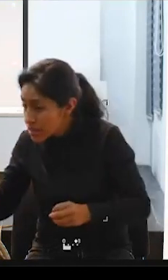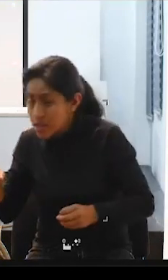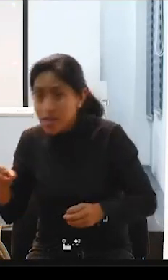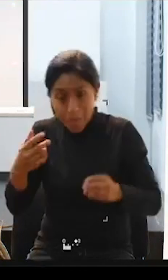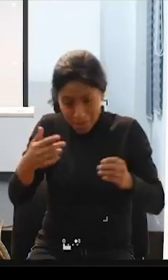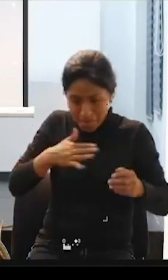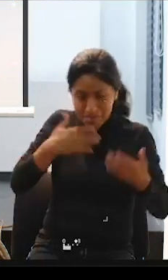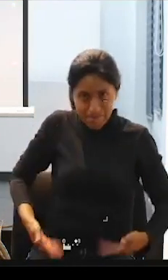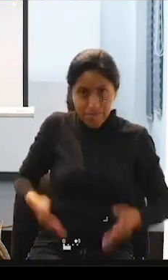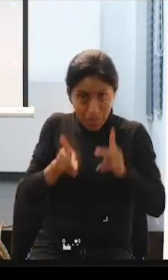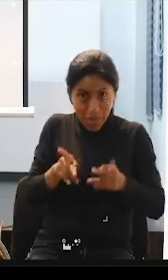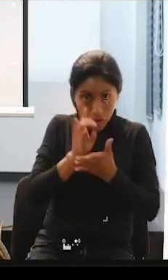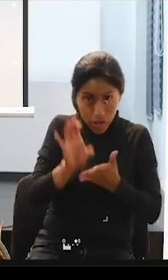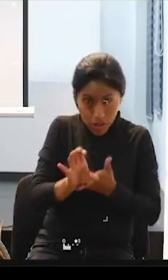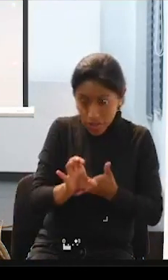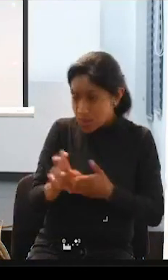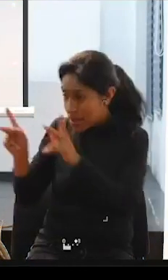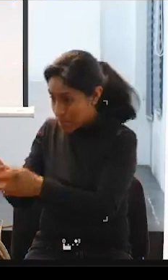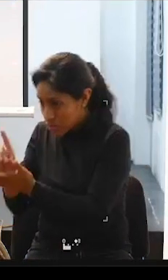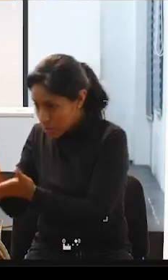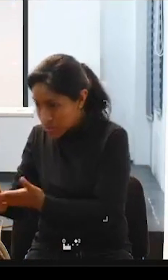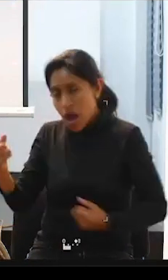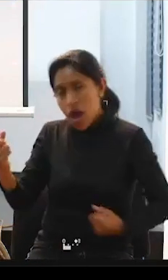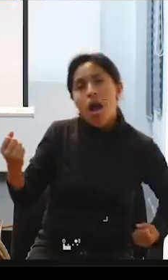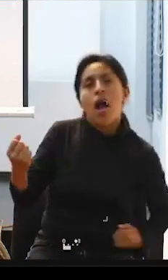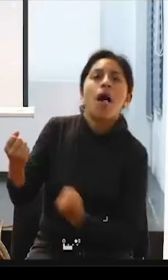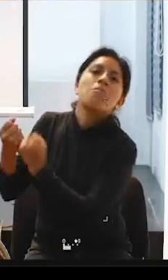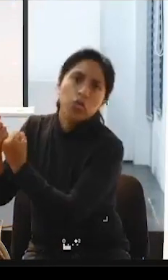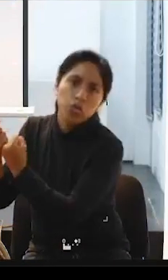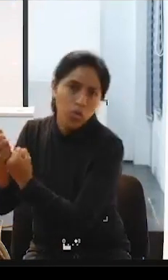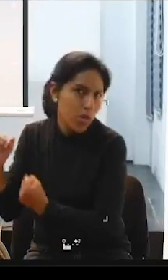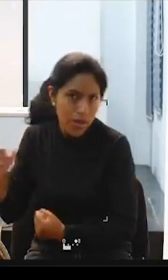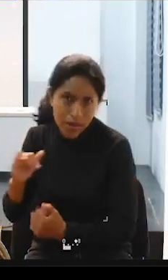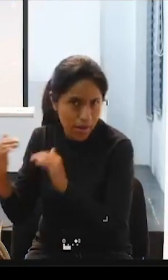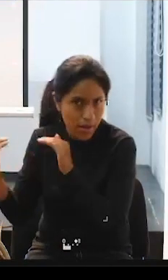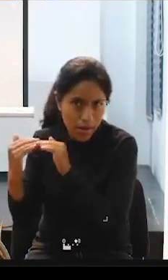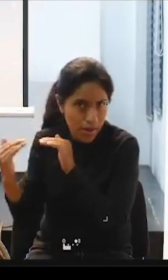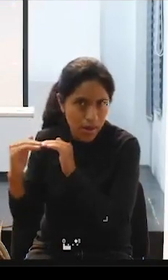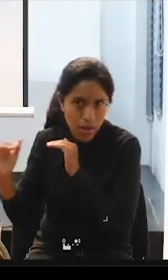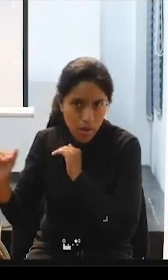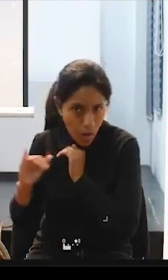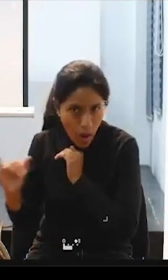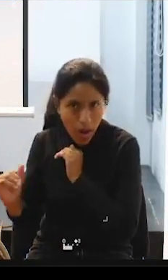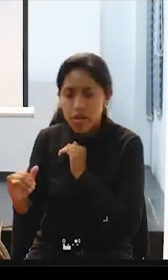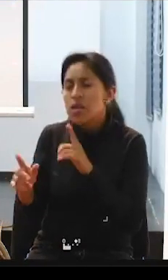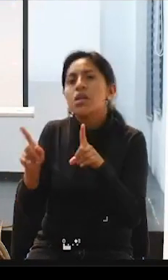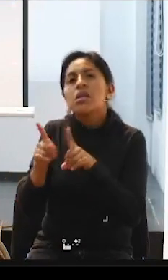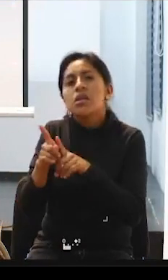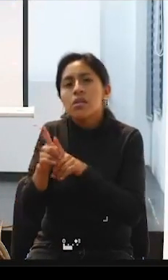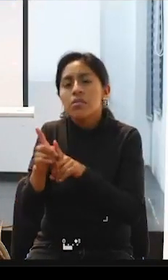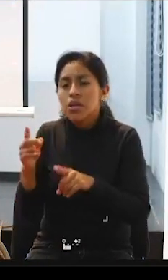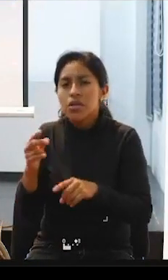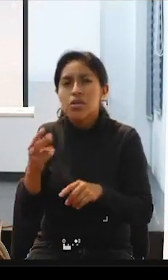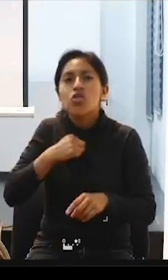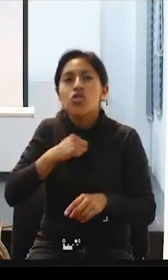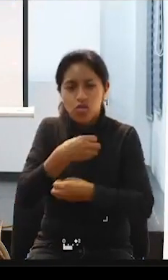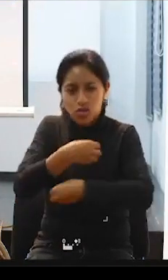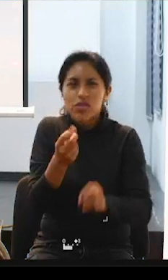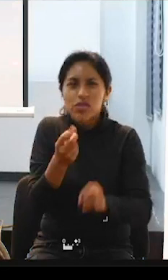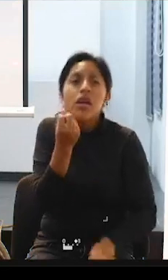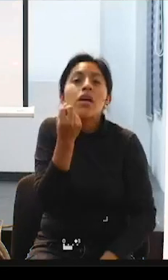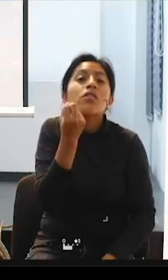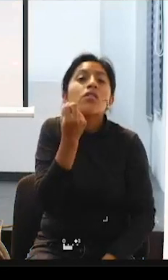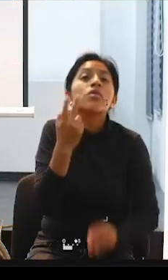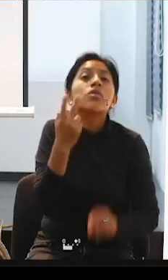En mi OBI, por ejemplo, somos 12 personas. Hablamos siempre de ser grupos pequeñitos porque es muy